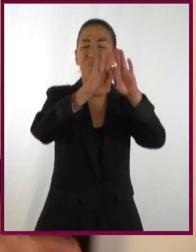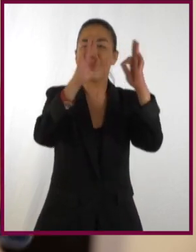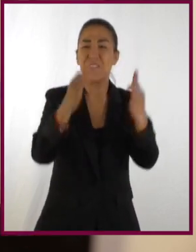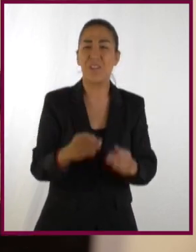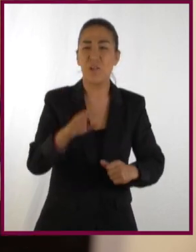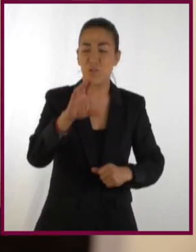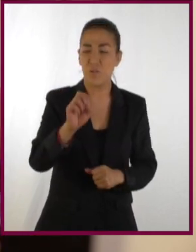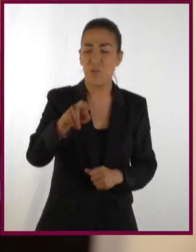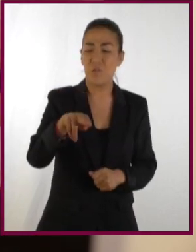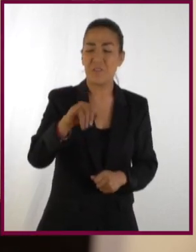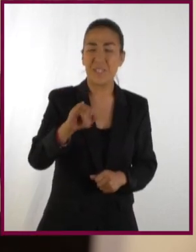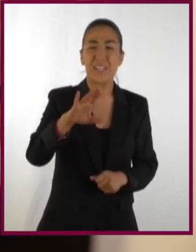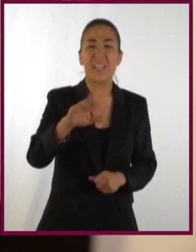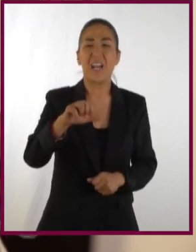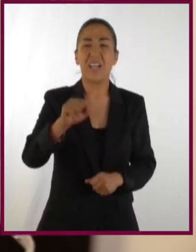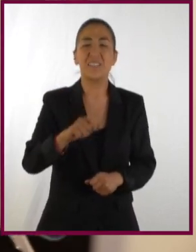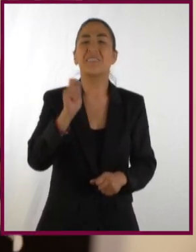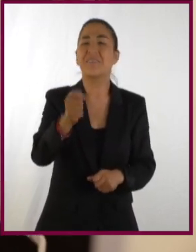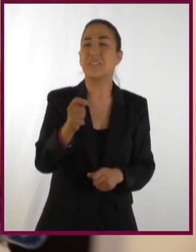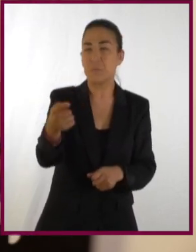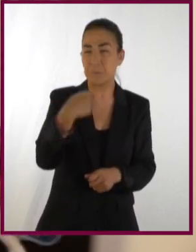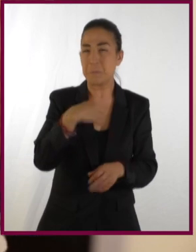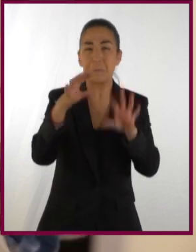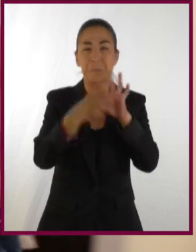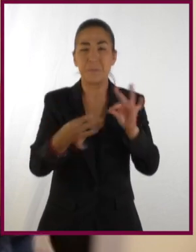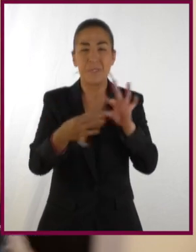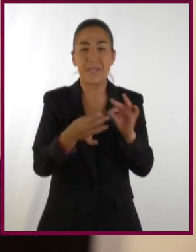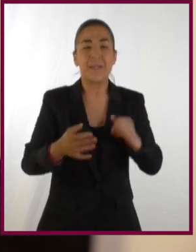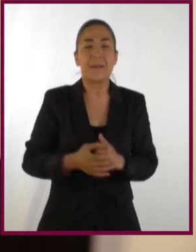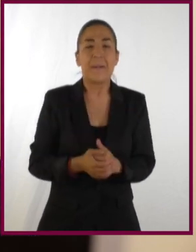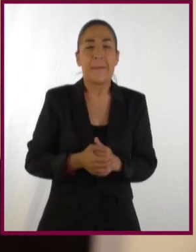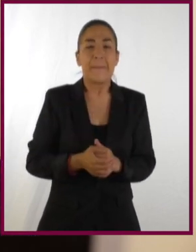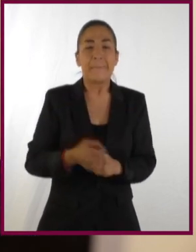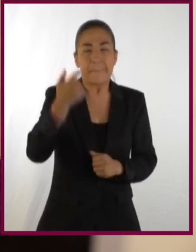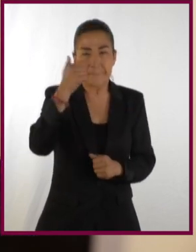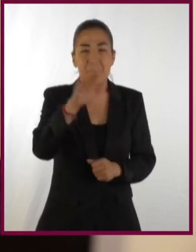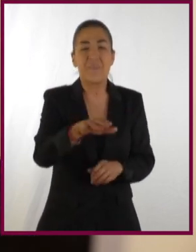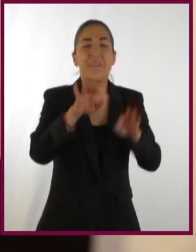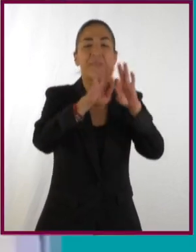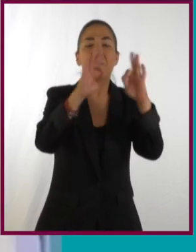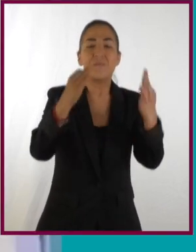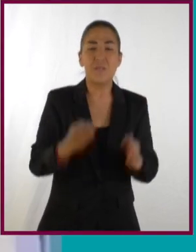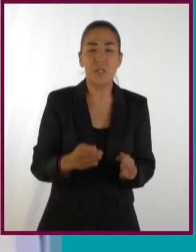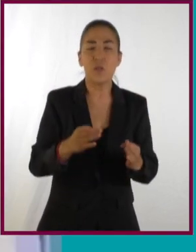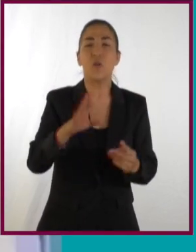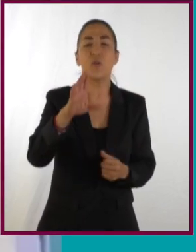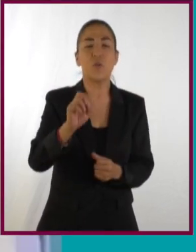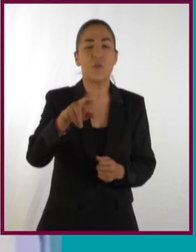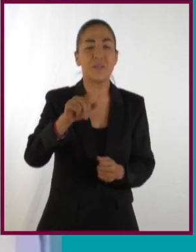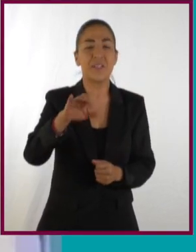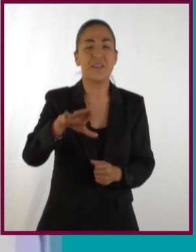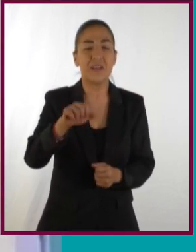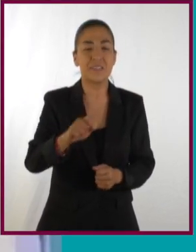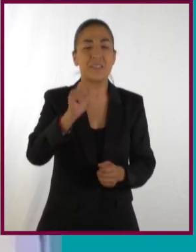son estas figuras cónicas? ¿Qué nos podrías decir acerca de las figuras cónicas? Mira, las figuras cónicas son